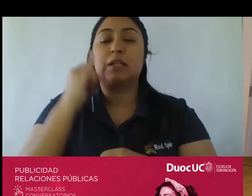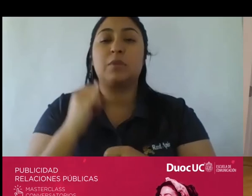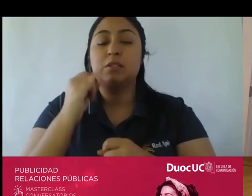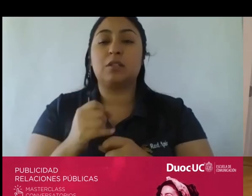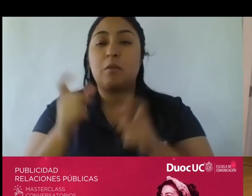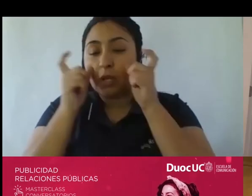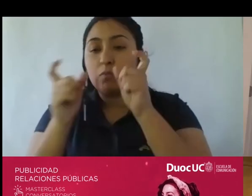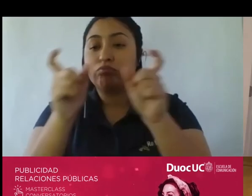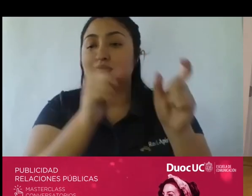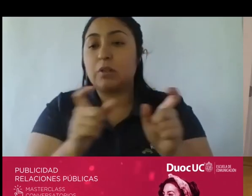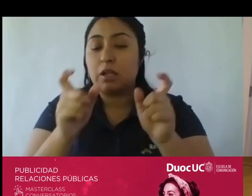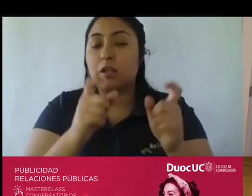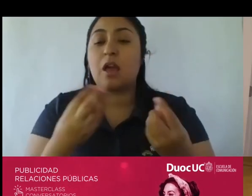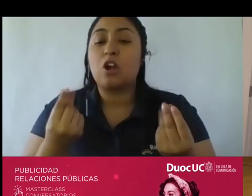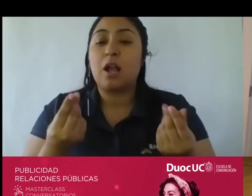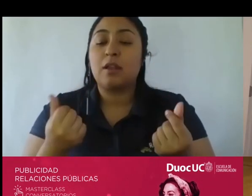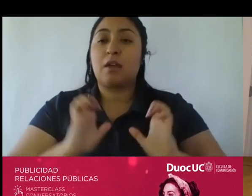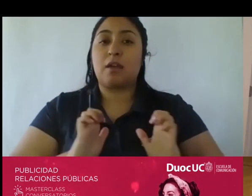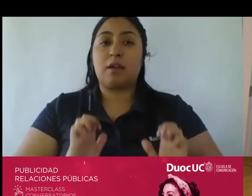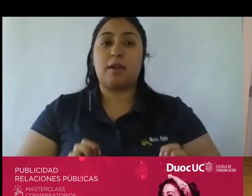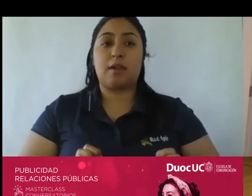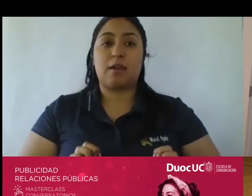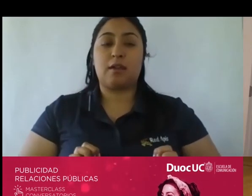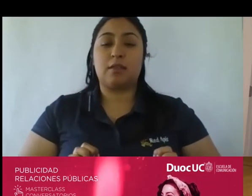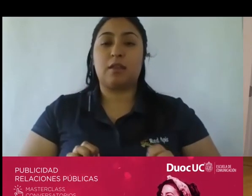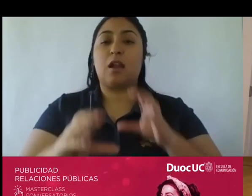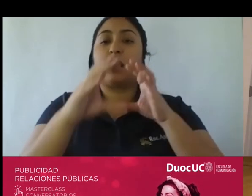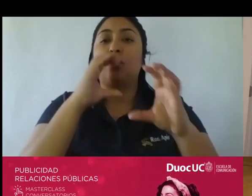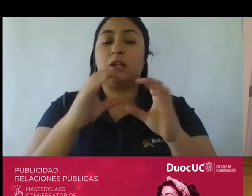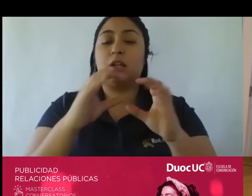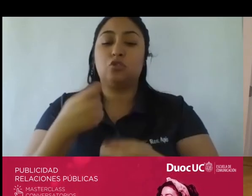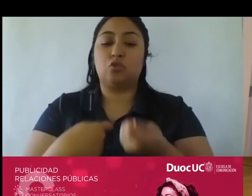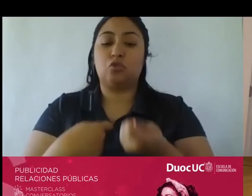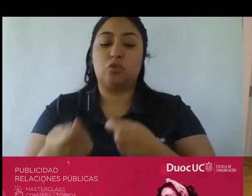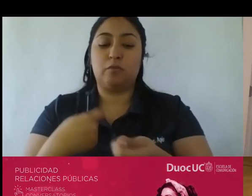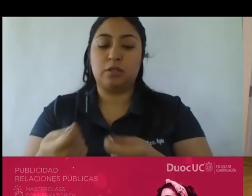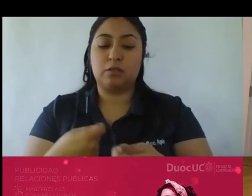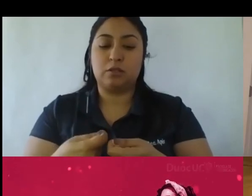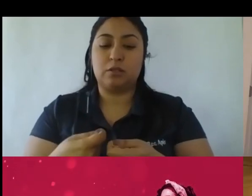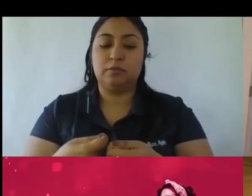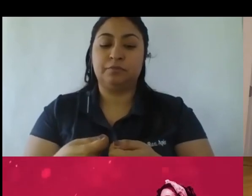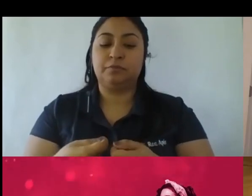ética de la comunicación comercial no es un código